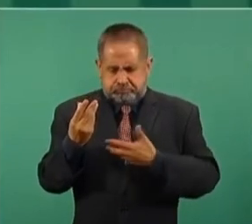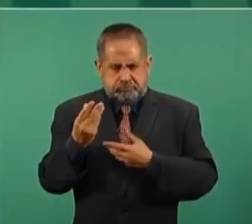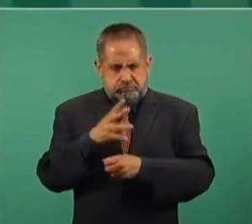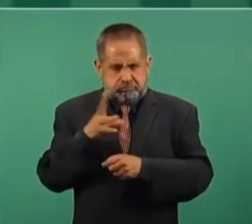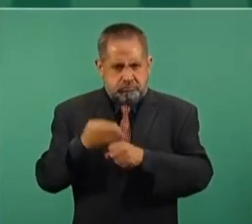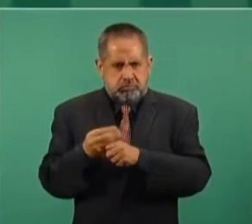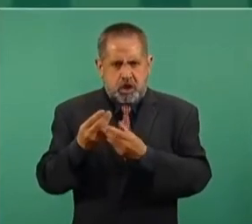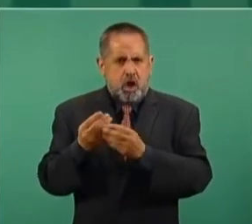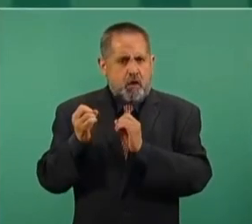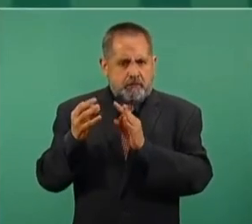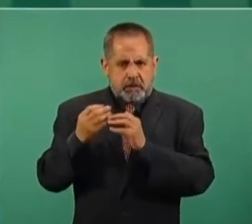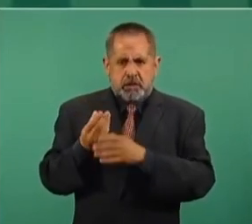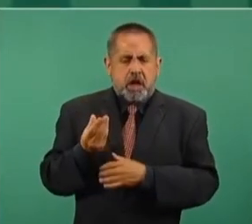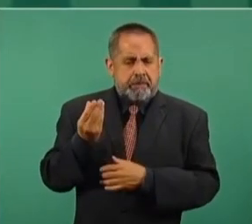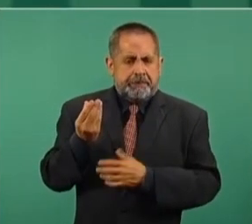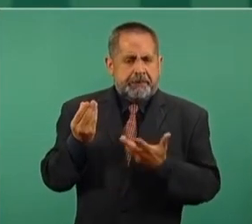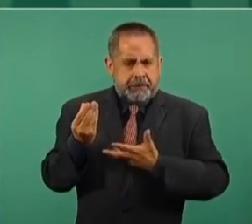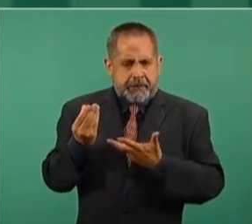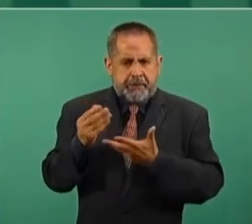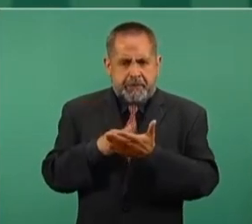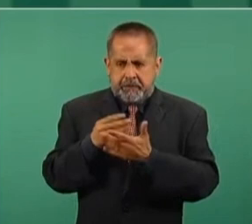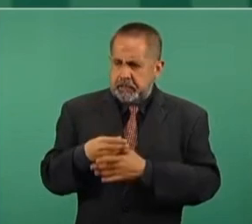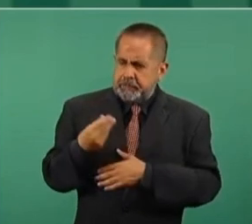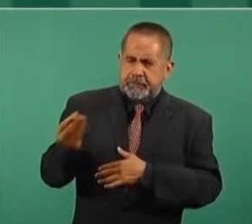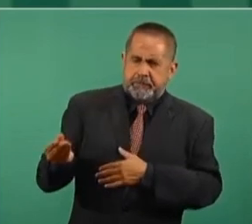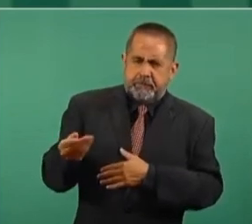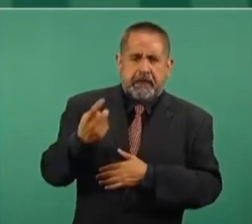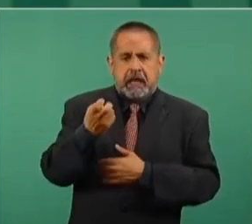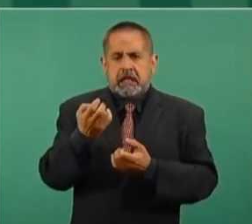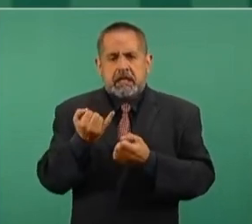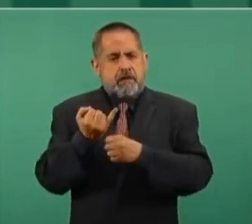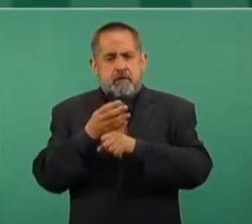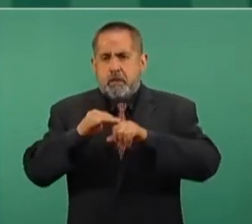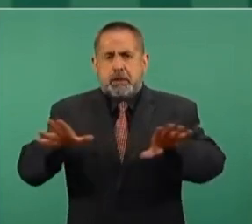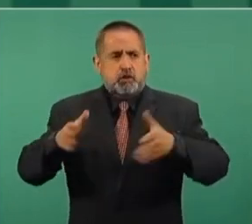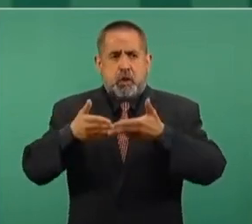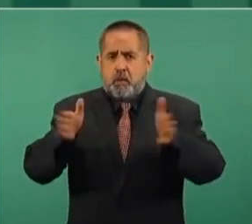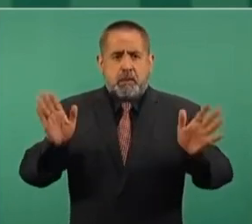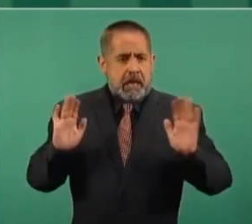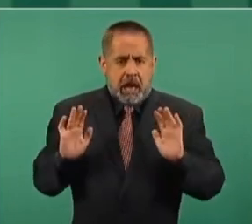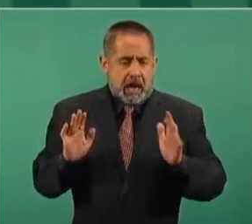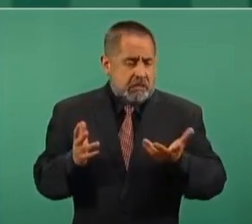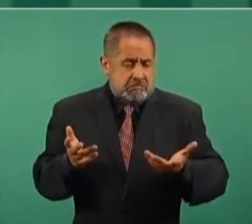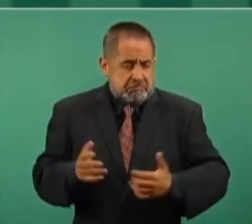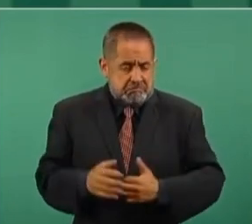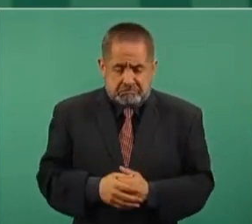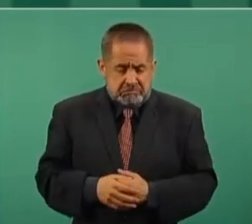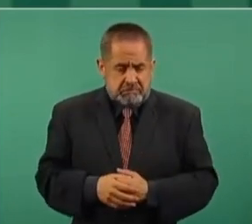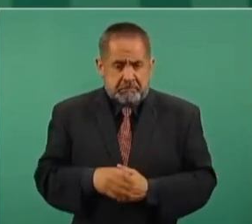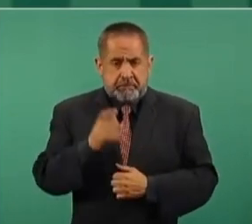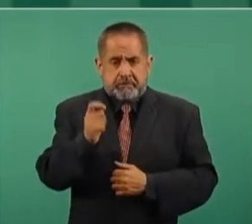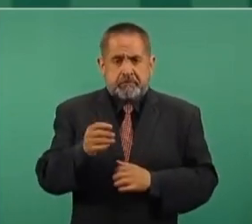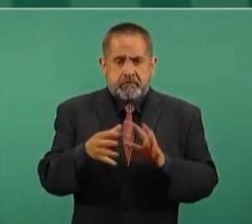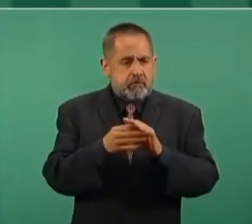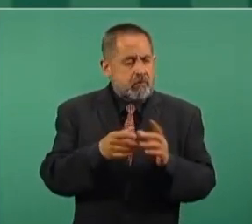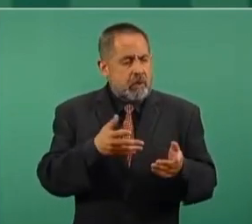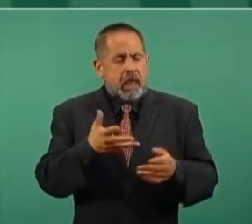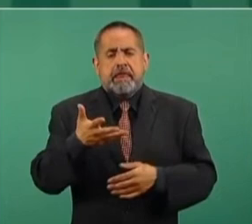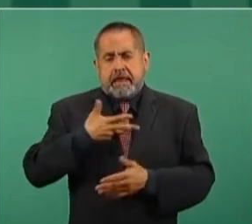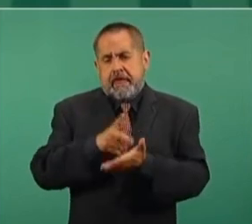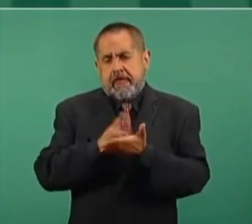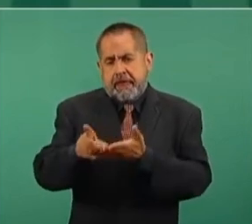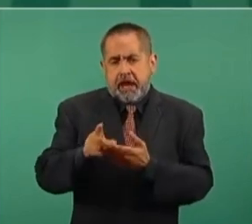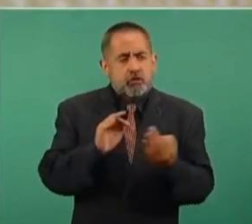nuestra oficina y en general es información pública. Entonces, solamente le dimos el derecho de